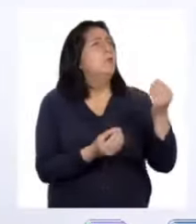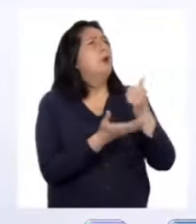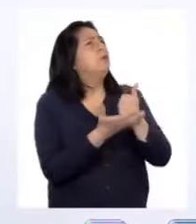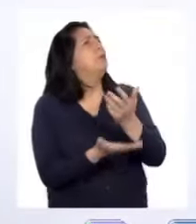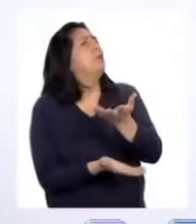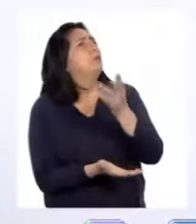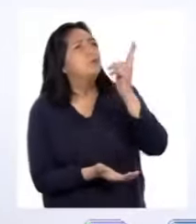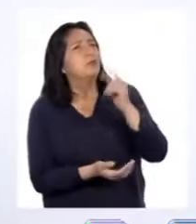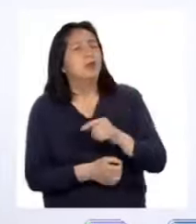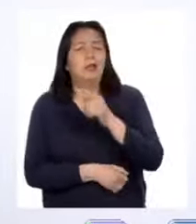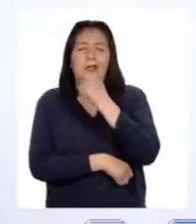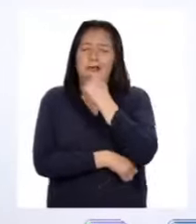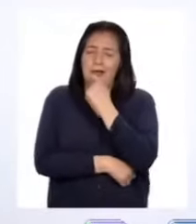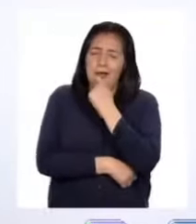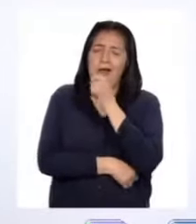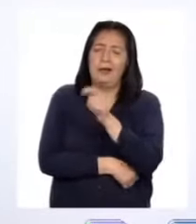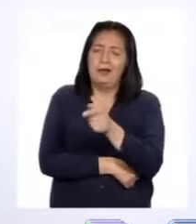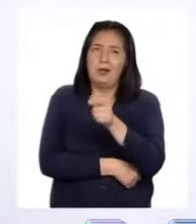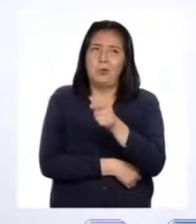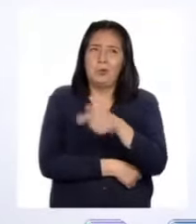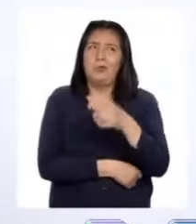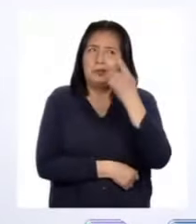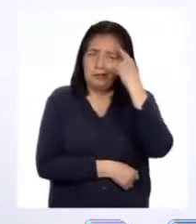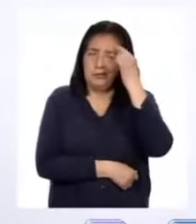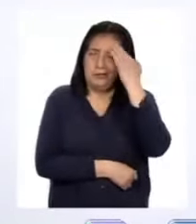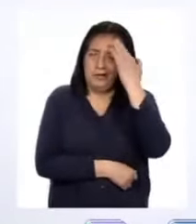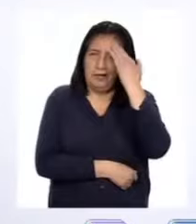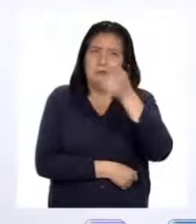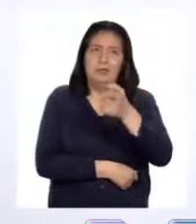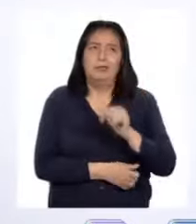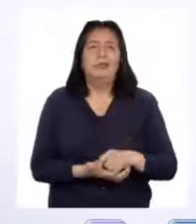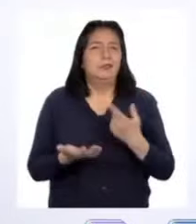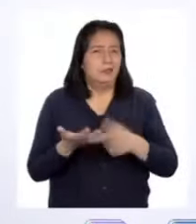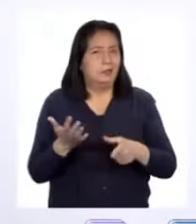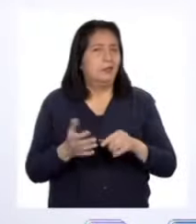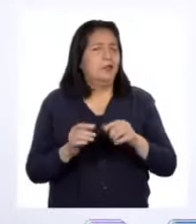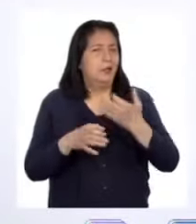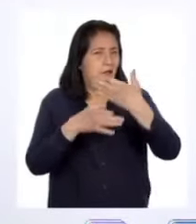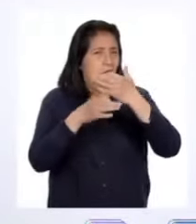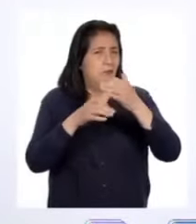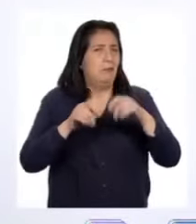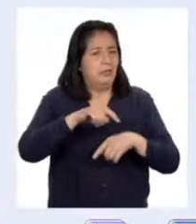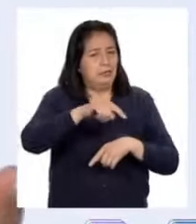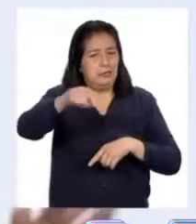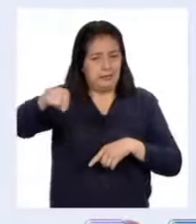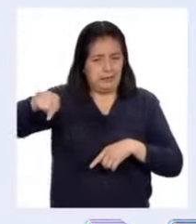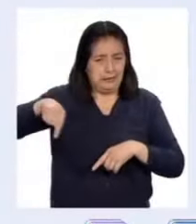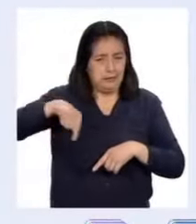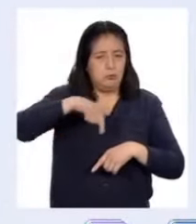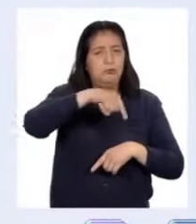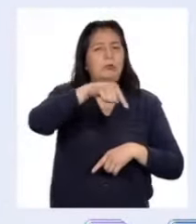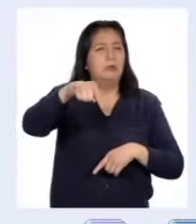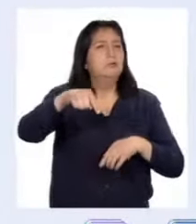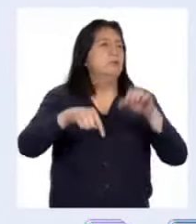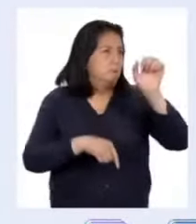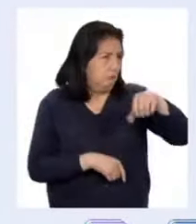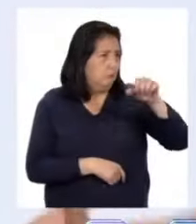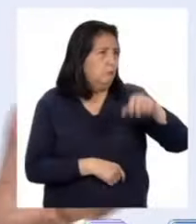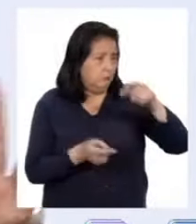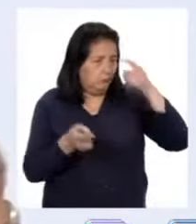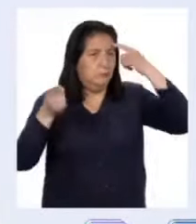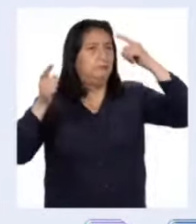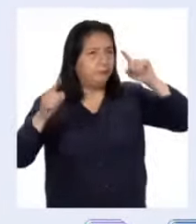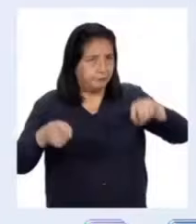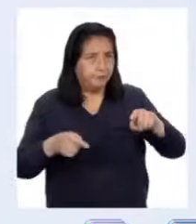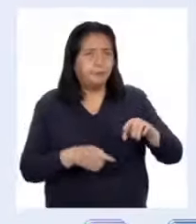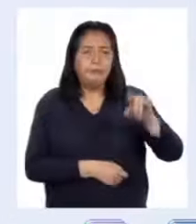Me parece que Alanis tiene muy claro que la forma debe ser circular. Coincido con ella porque